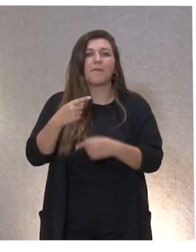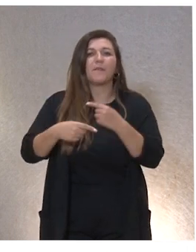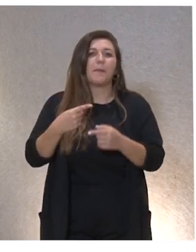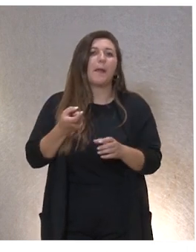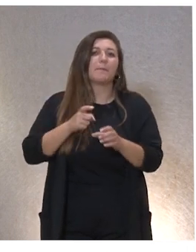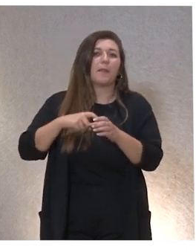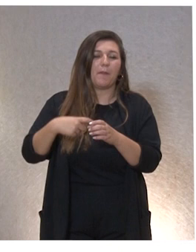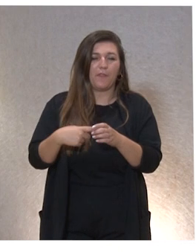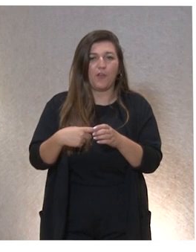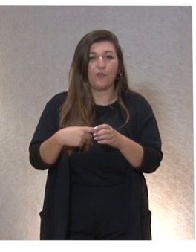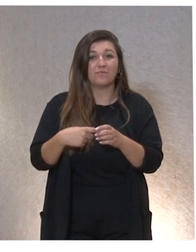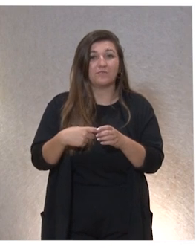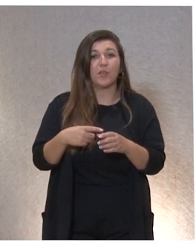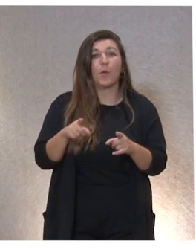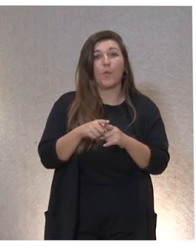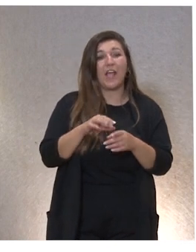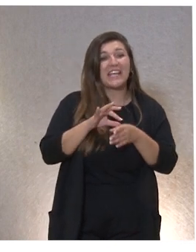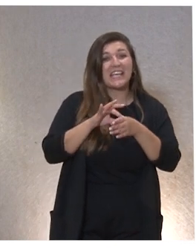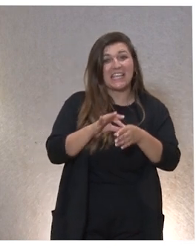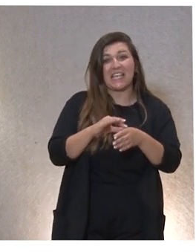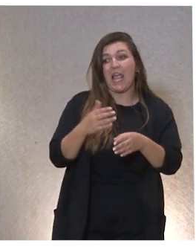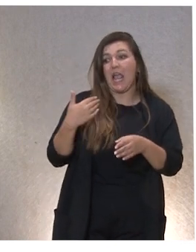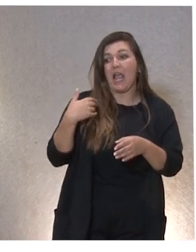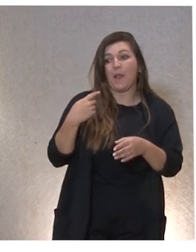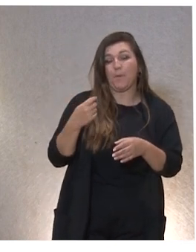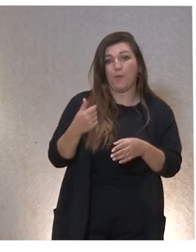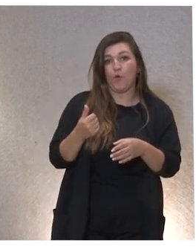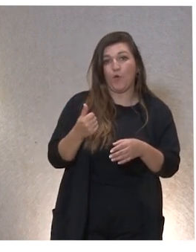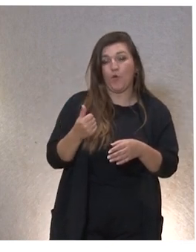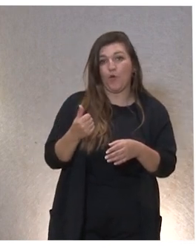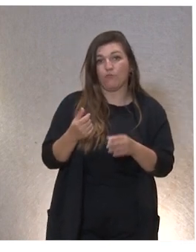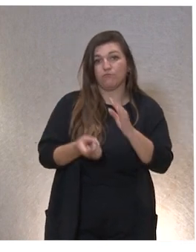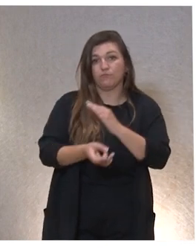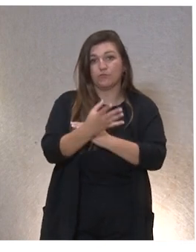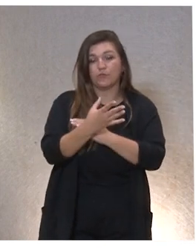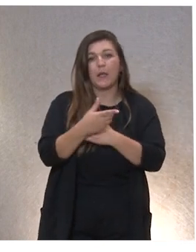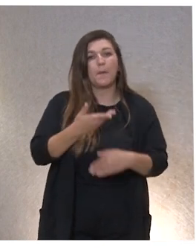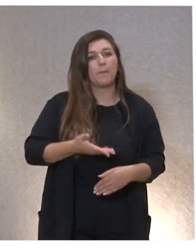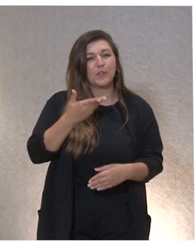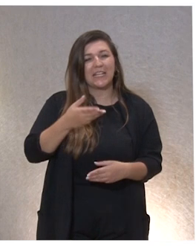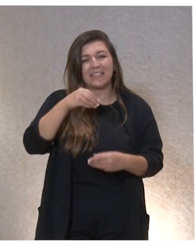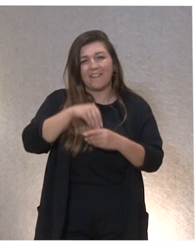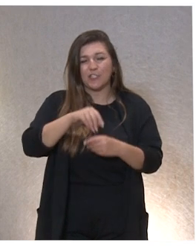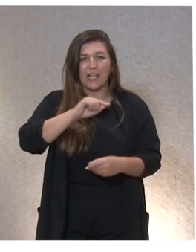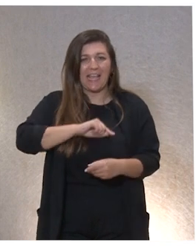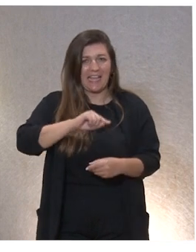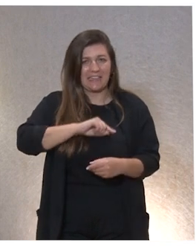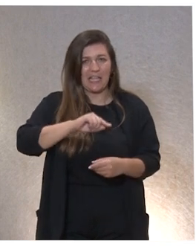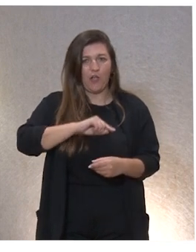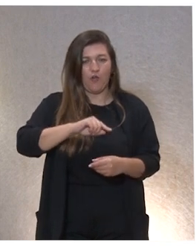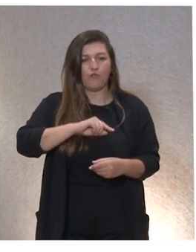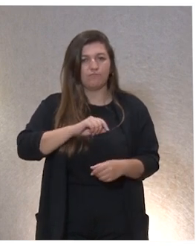¿vale? Estas serían como las últimas guías que hemos sacado que también tienen un importante contenido ético aplicado ¿no?